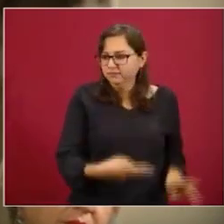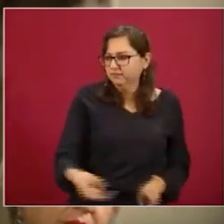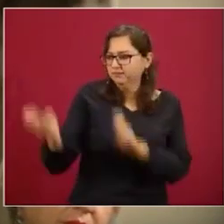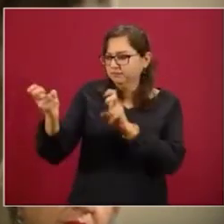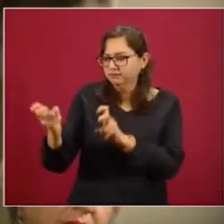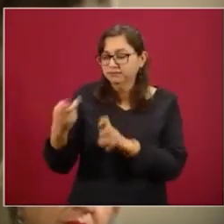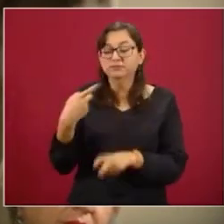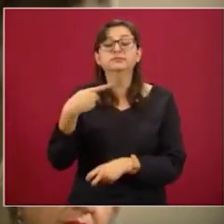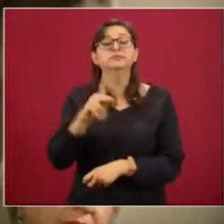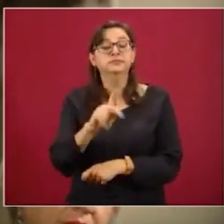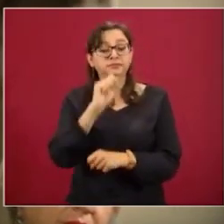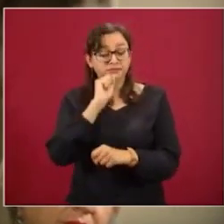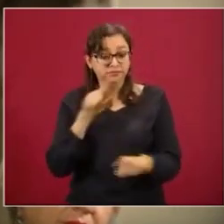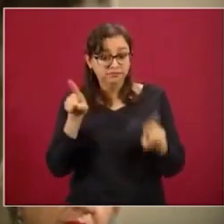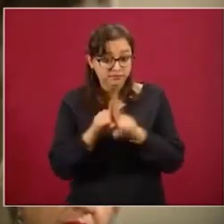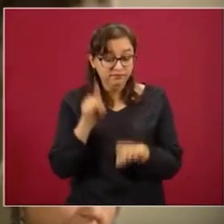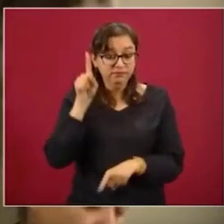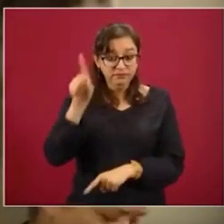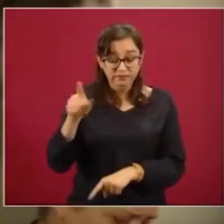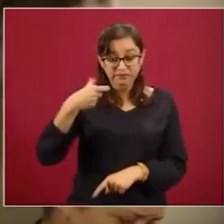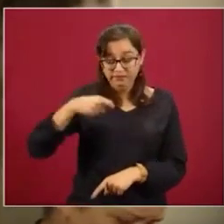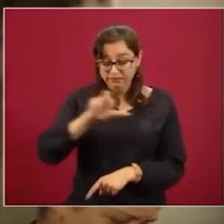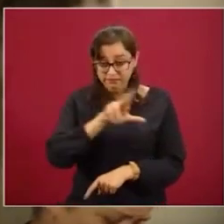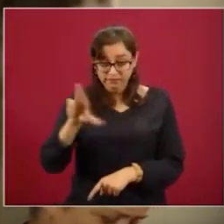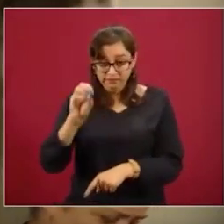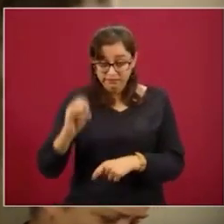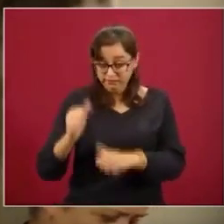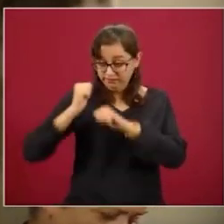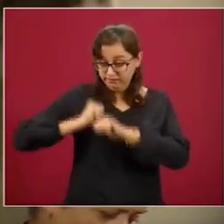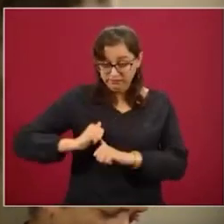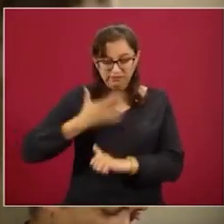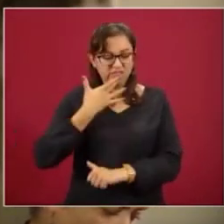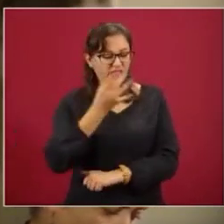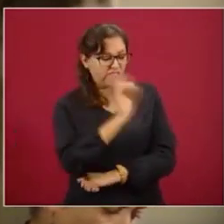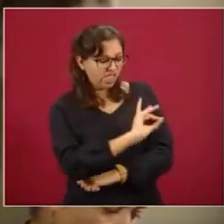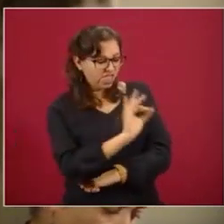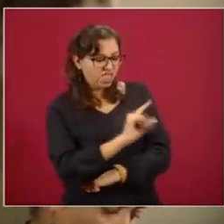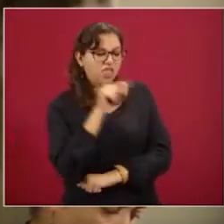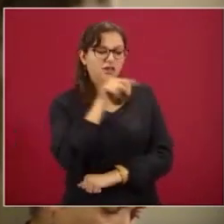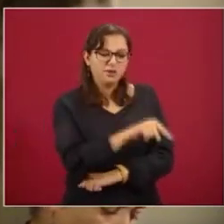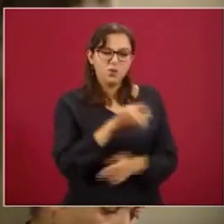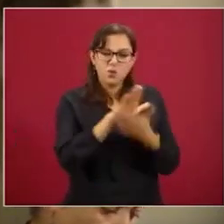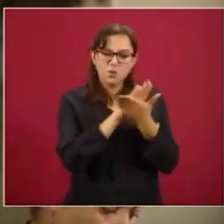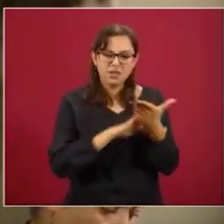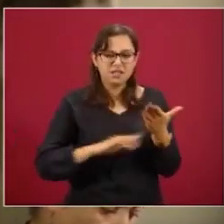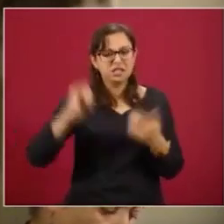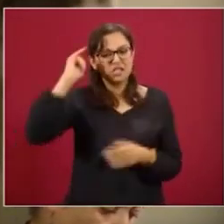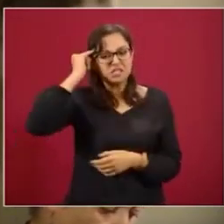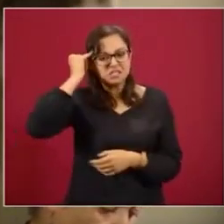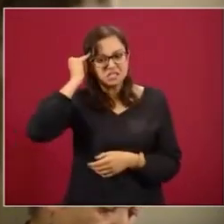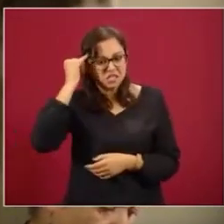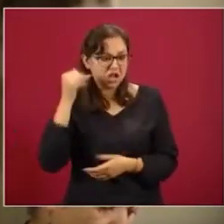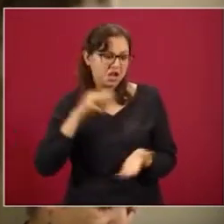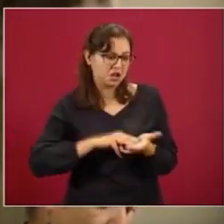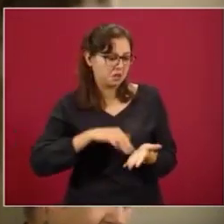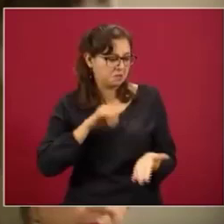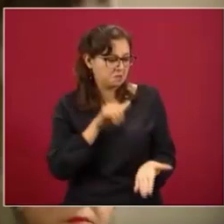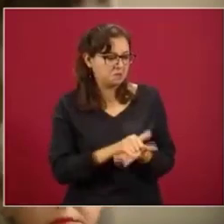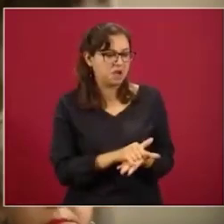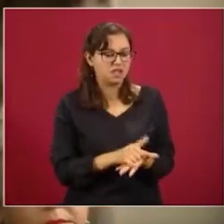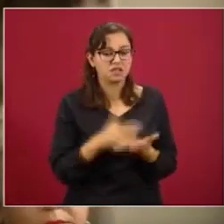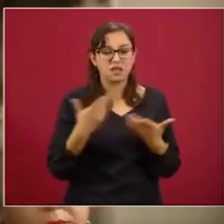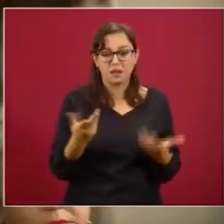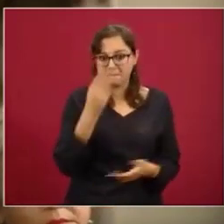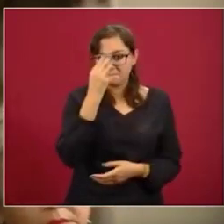que las autoridades de Quintana Roo lo menosprecian por ser humilde, su origen maya y lo que es